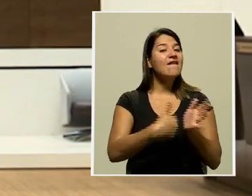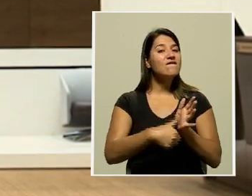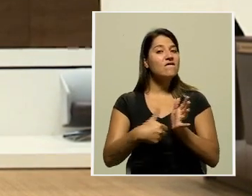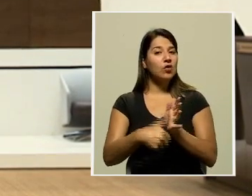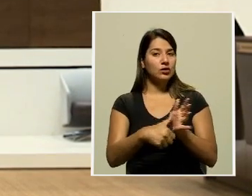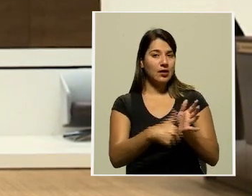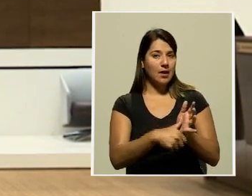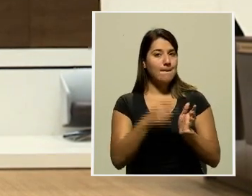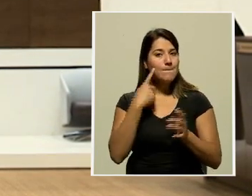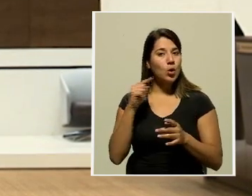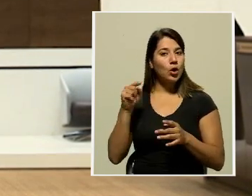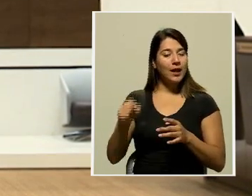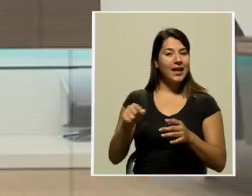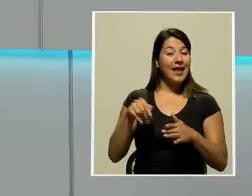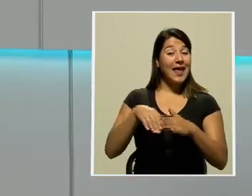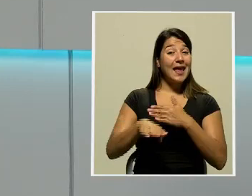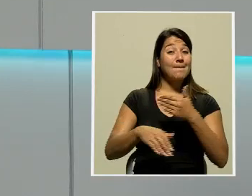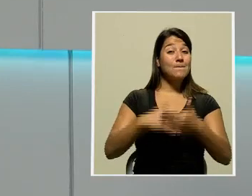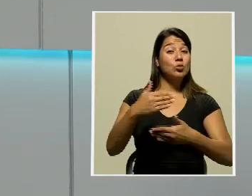2018.